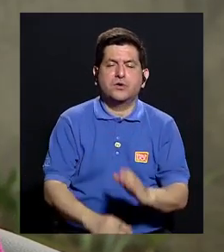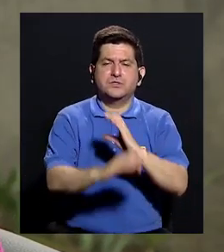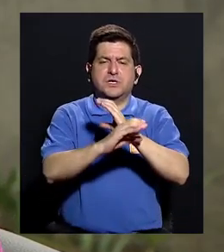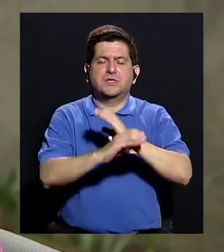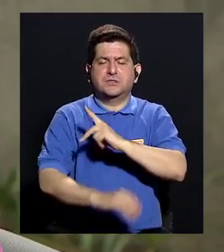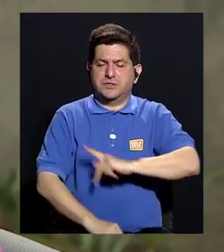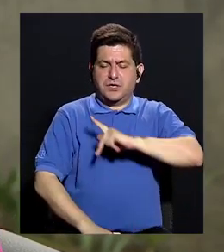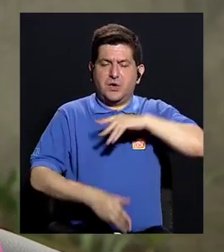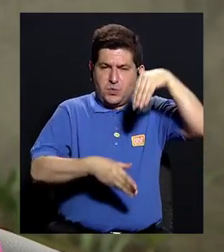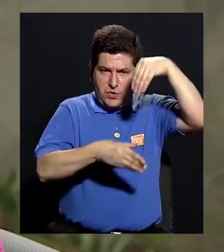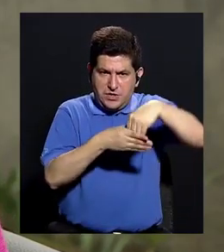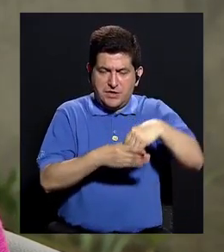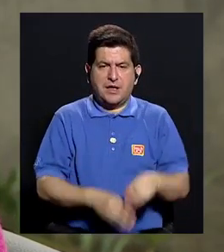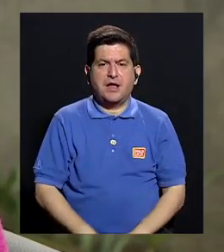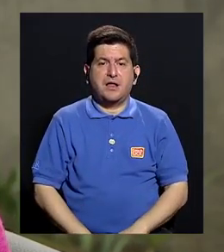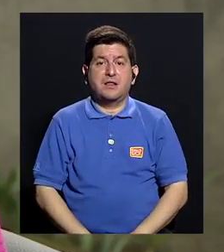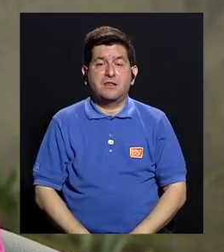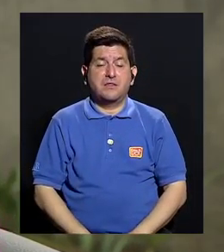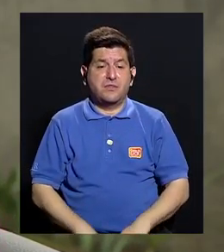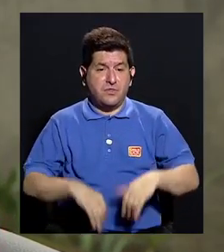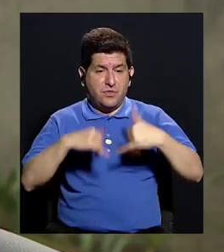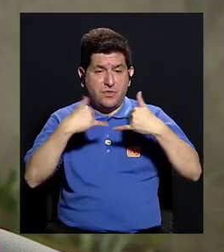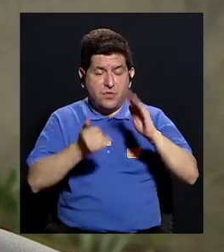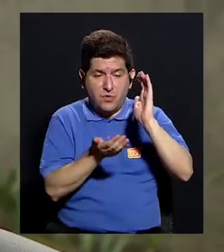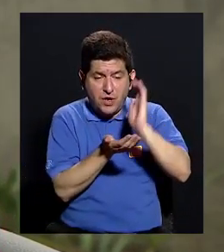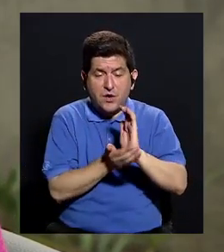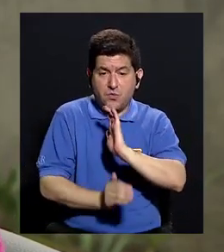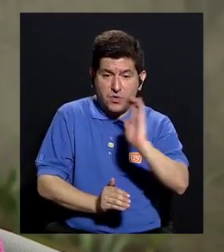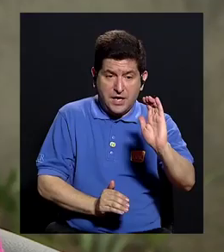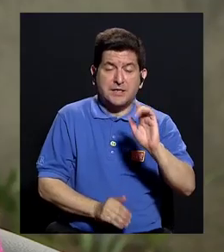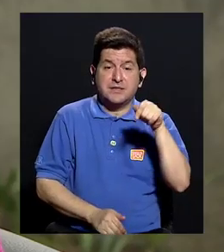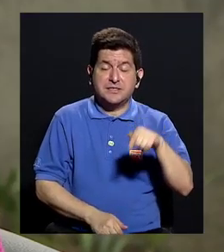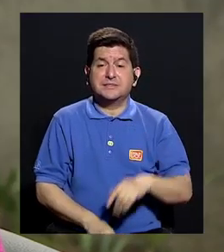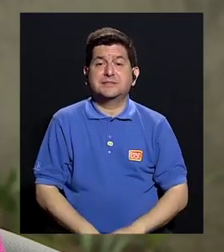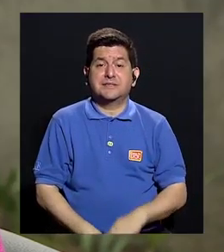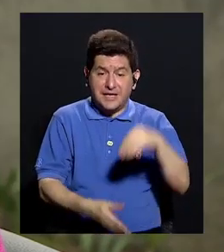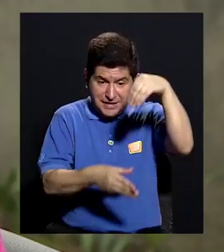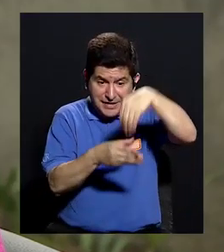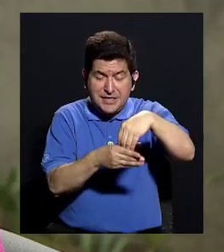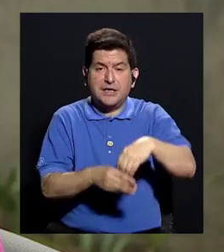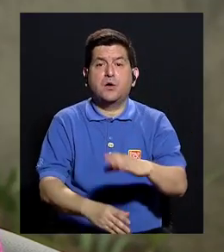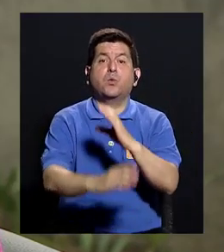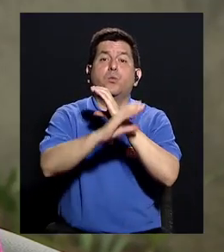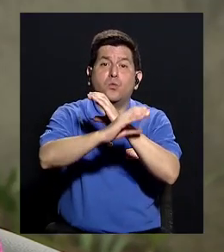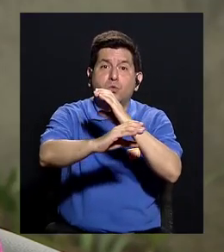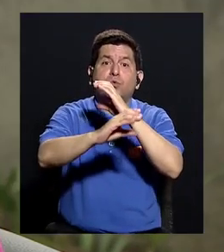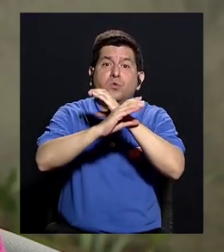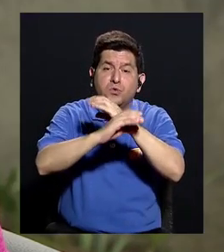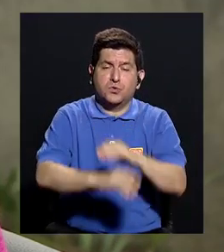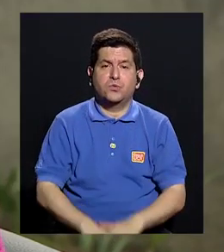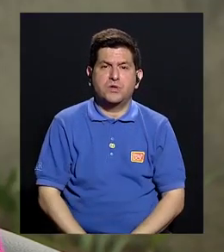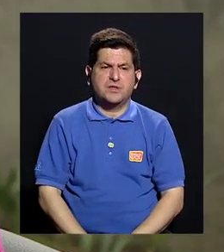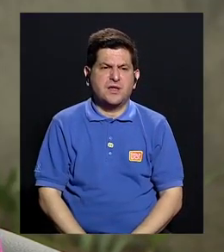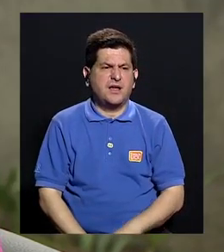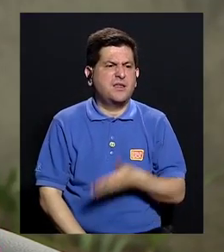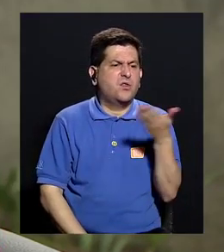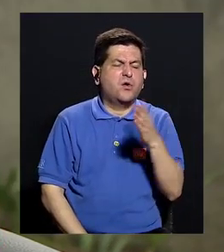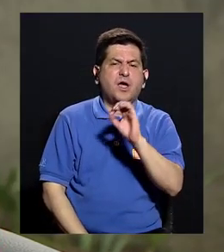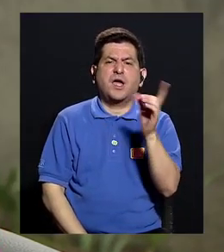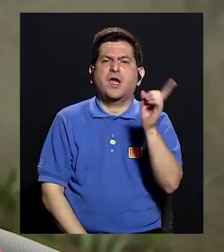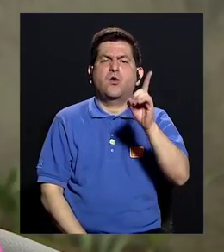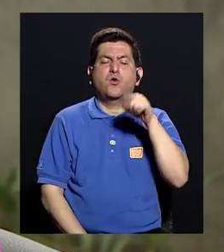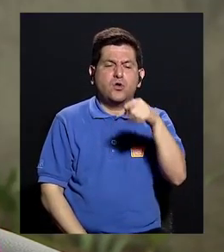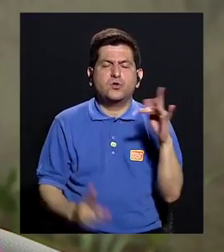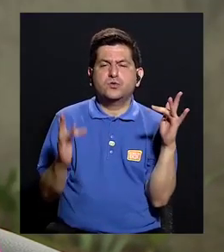en los artículos de cuidado personal, en algunos juguetes de niños. Entonces hay que tener mucho cuidado con respecto a qué y dónde